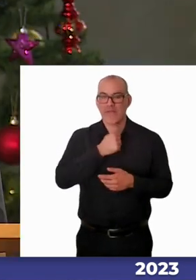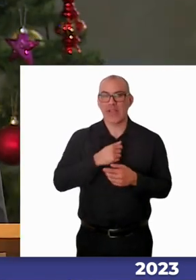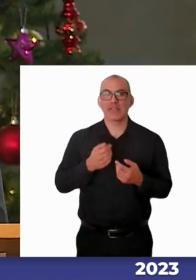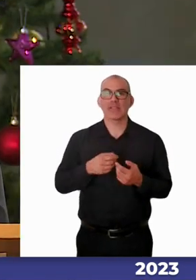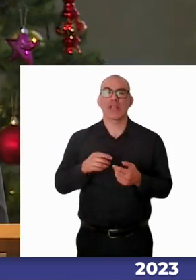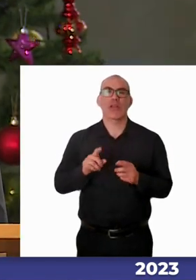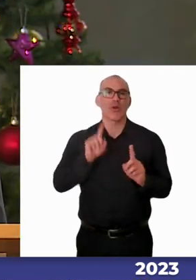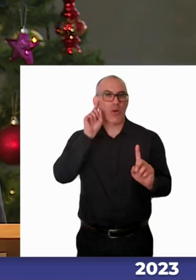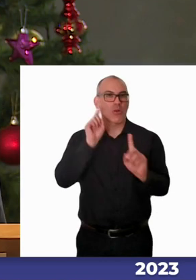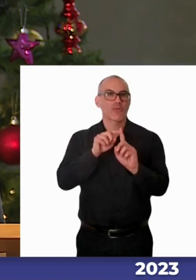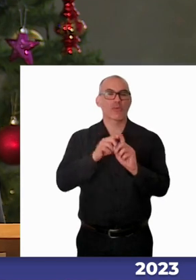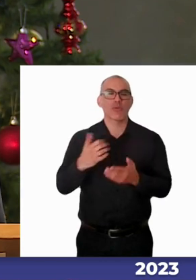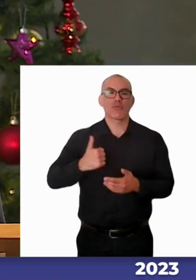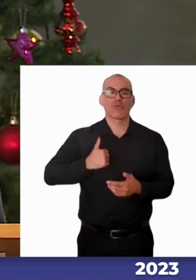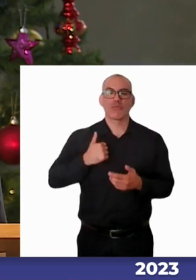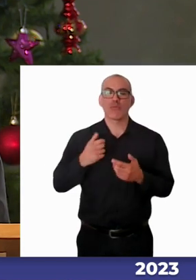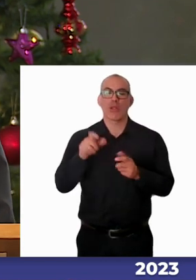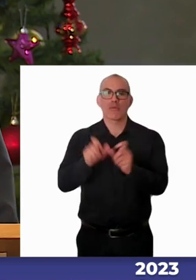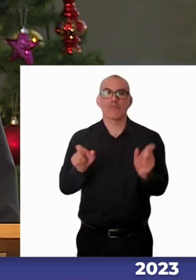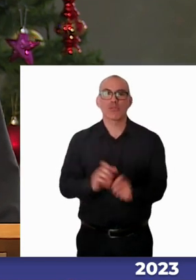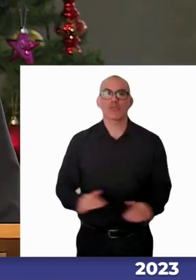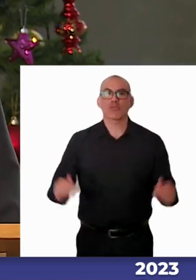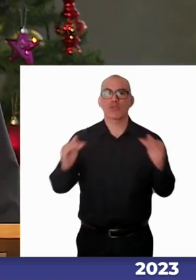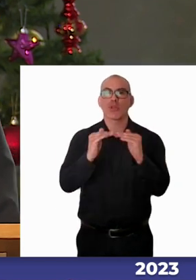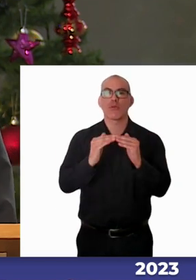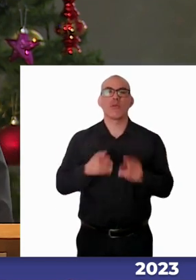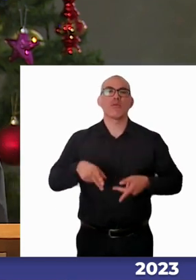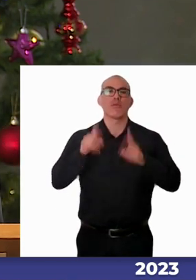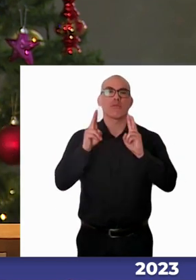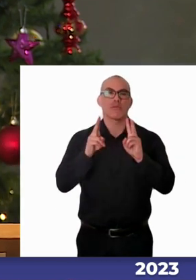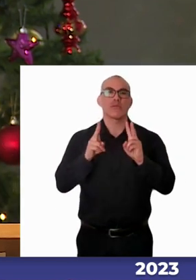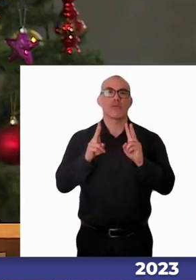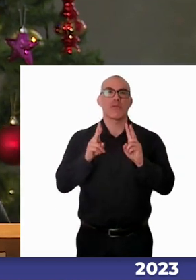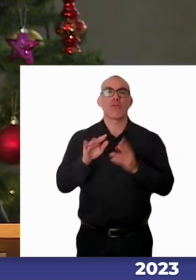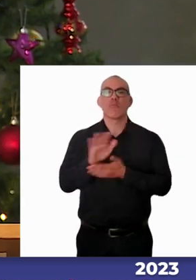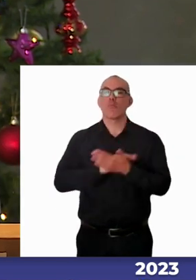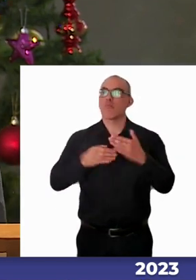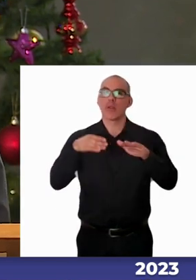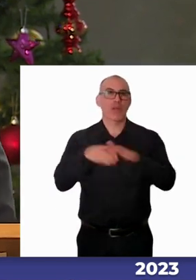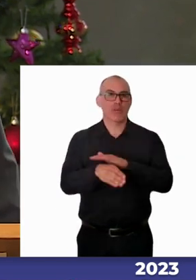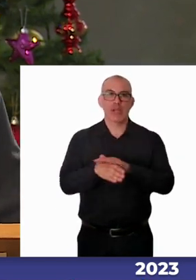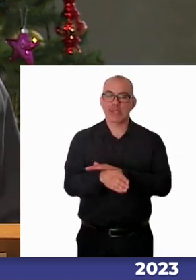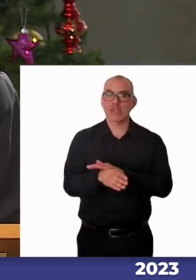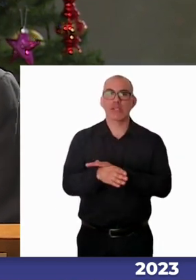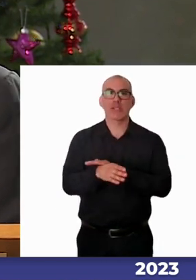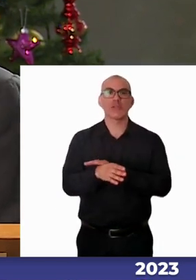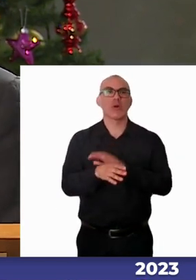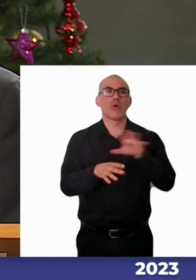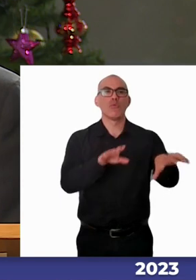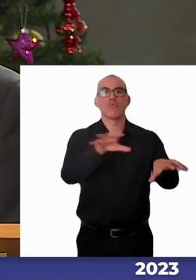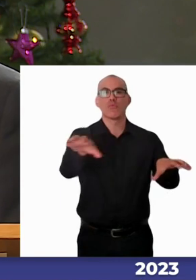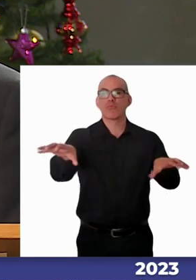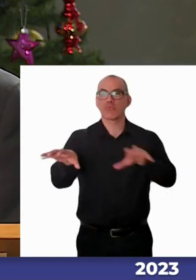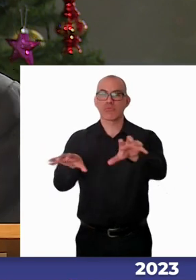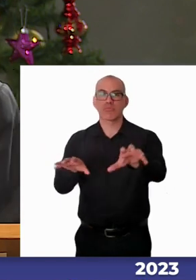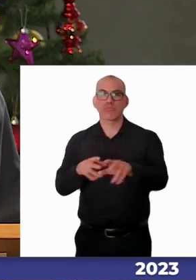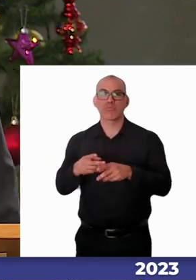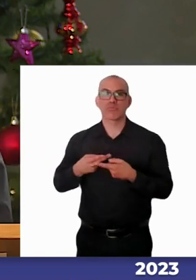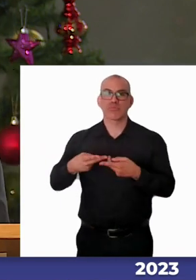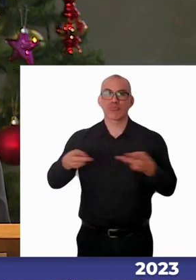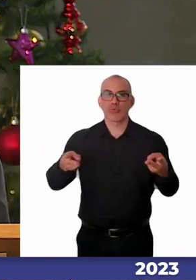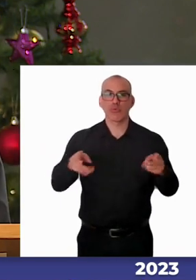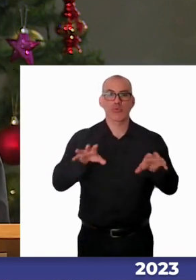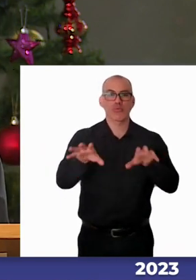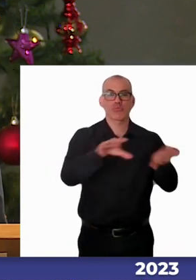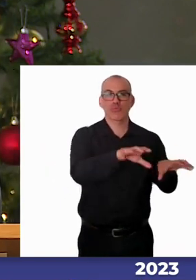sus derechos. Desde cosas muy simples como el acceso a los lugares públicos. No todos los lugares públicos tienen acceso